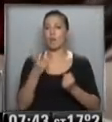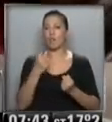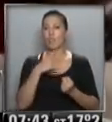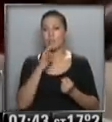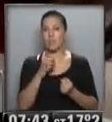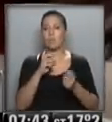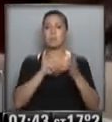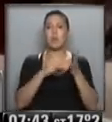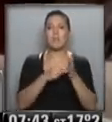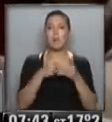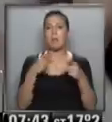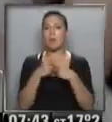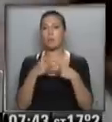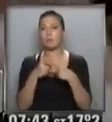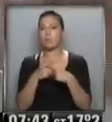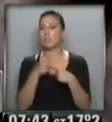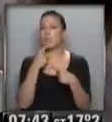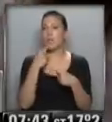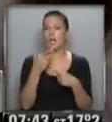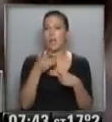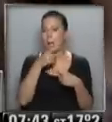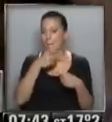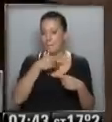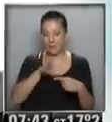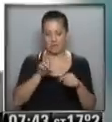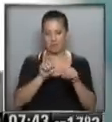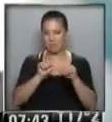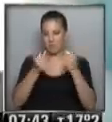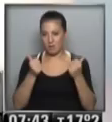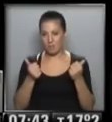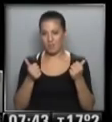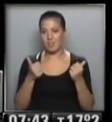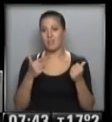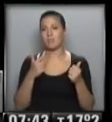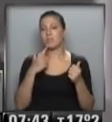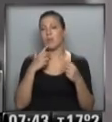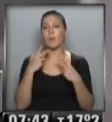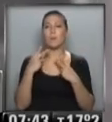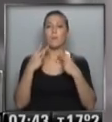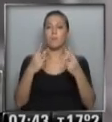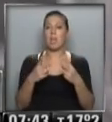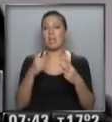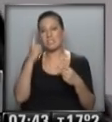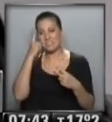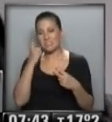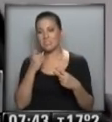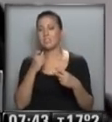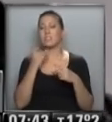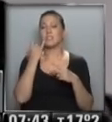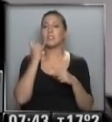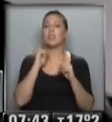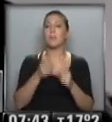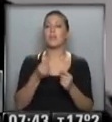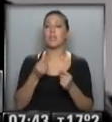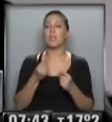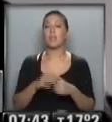discusiones que hacen que estén a punto ya de separarse. Un viaje lleno de melancolía y además, trazado